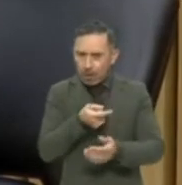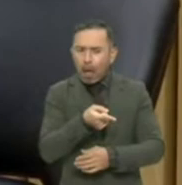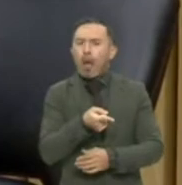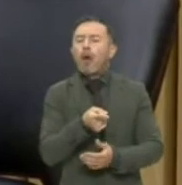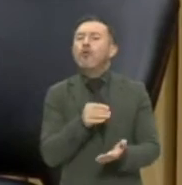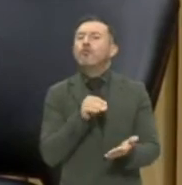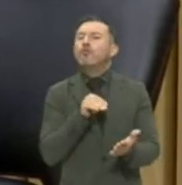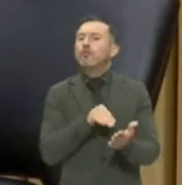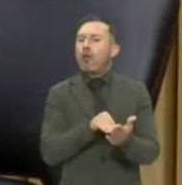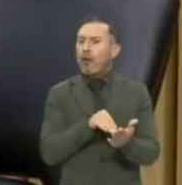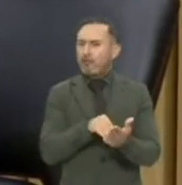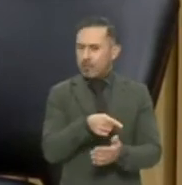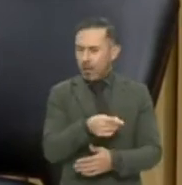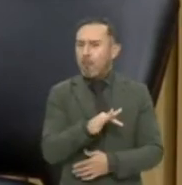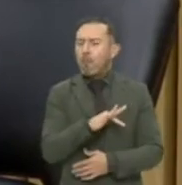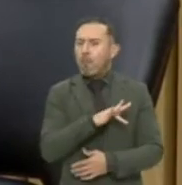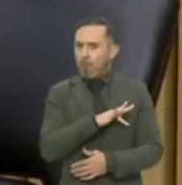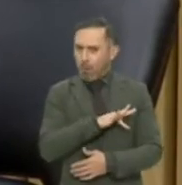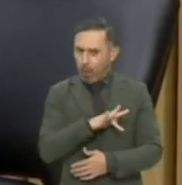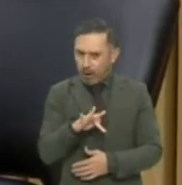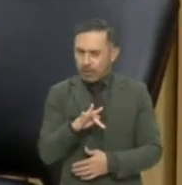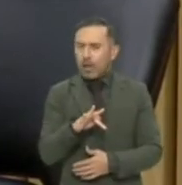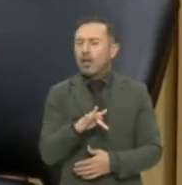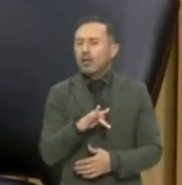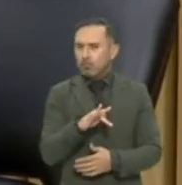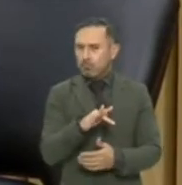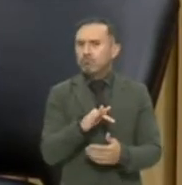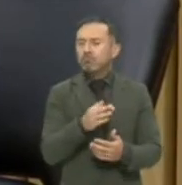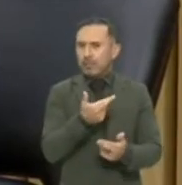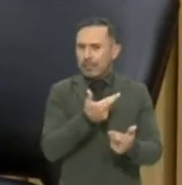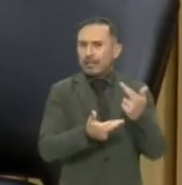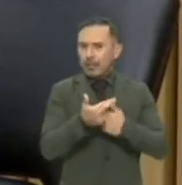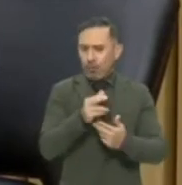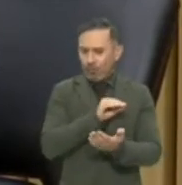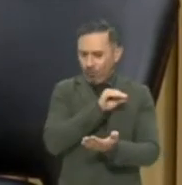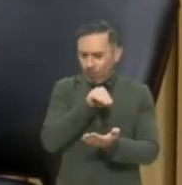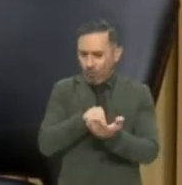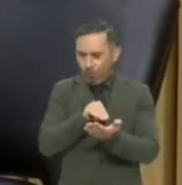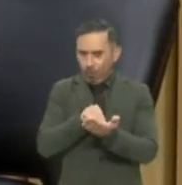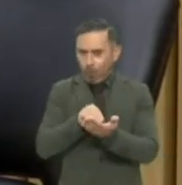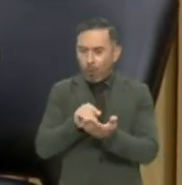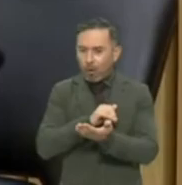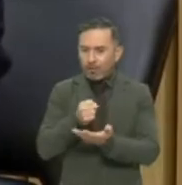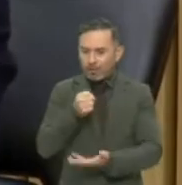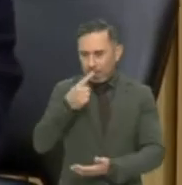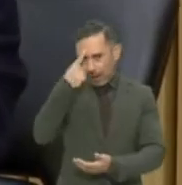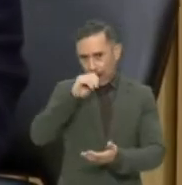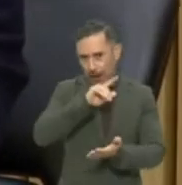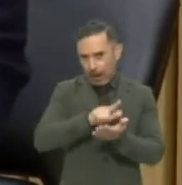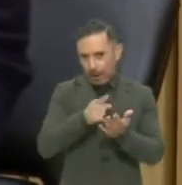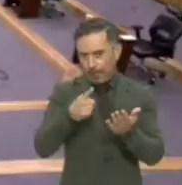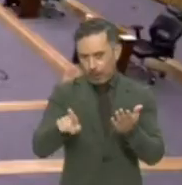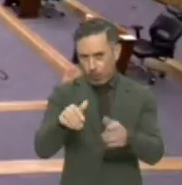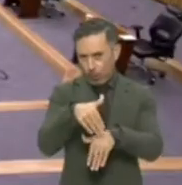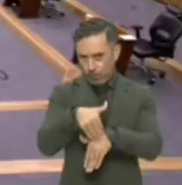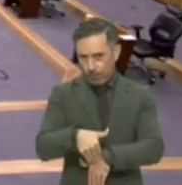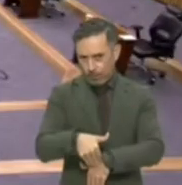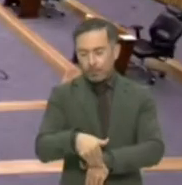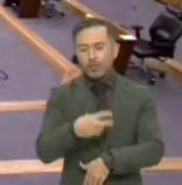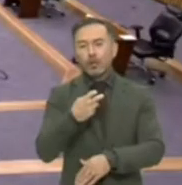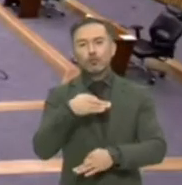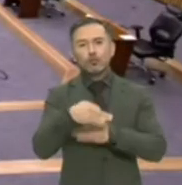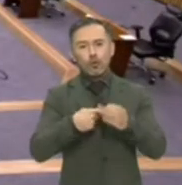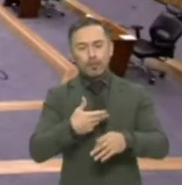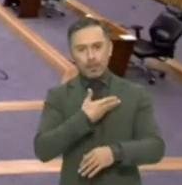poder cumplir con este mandato de ley. Es cuanto, presidente. Muchas gracias. Muchas